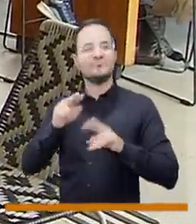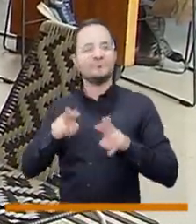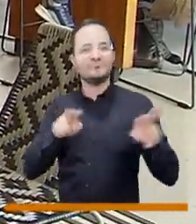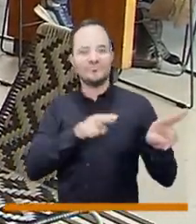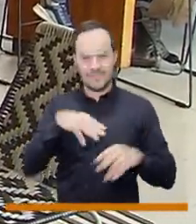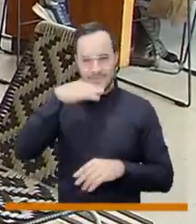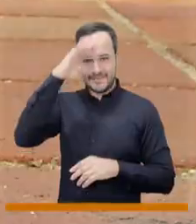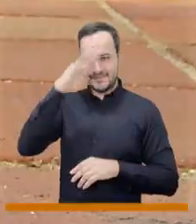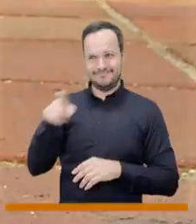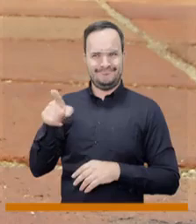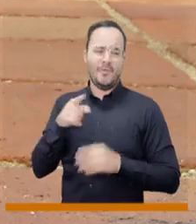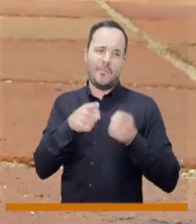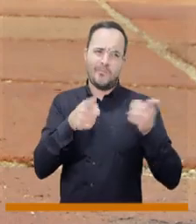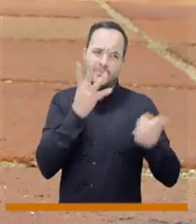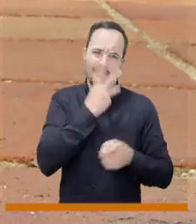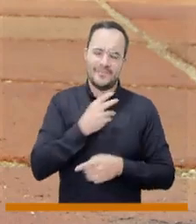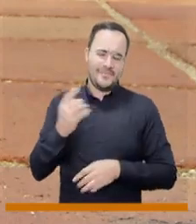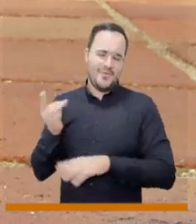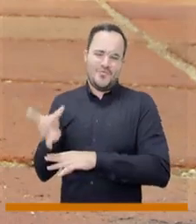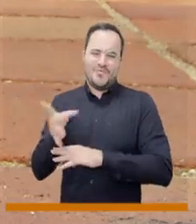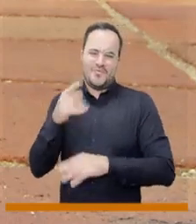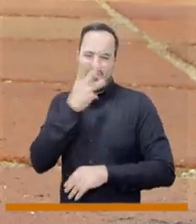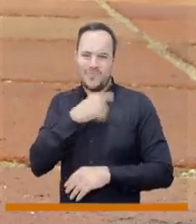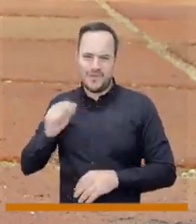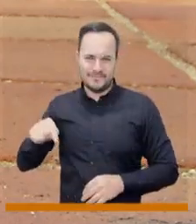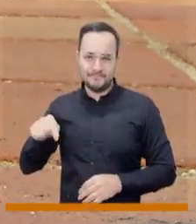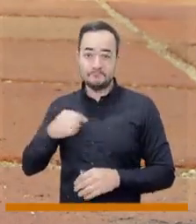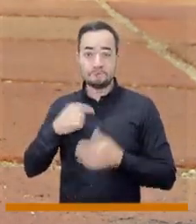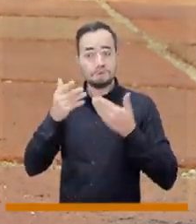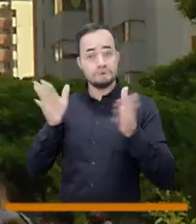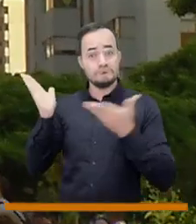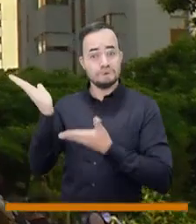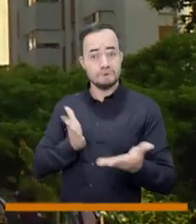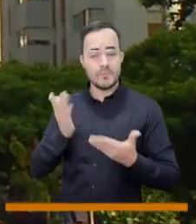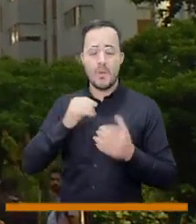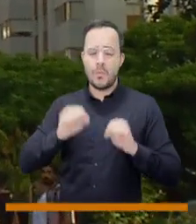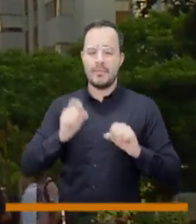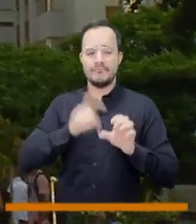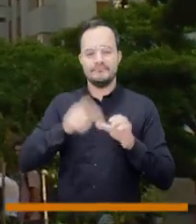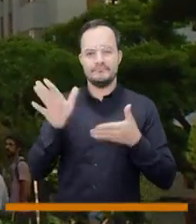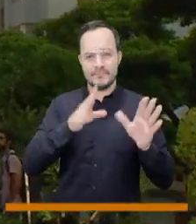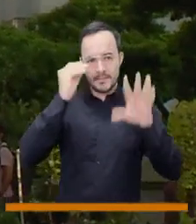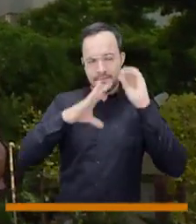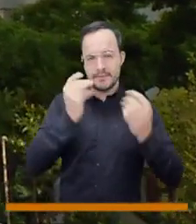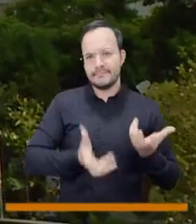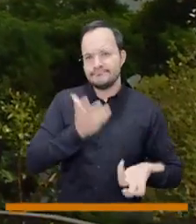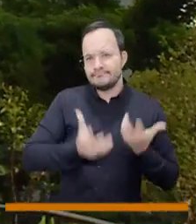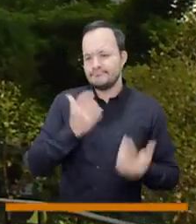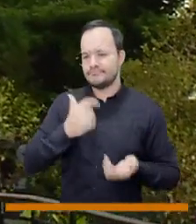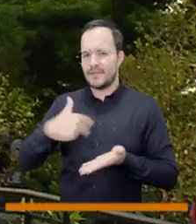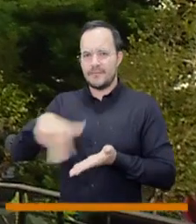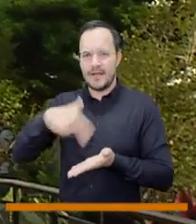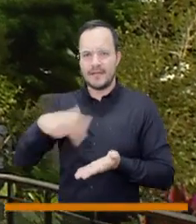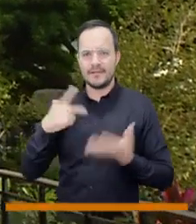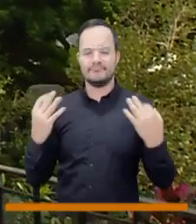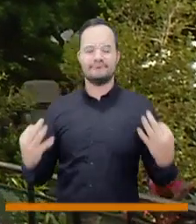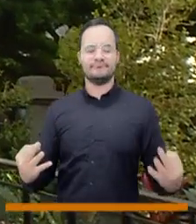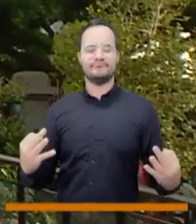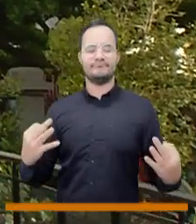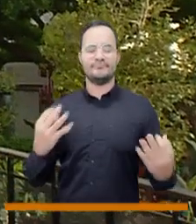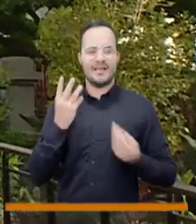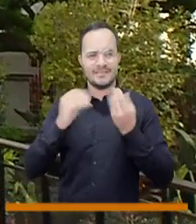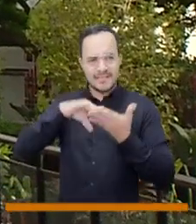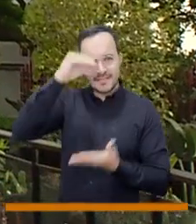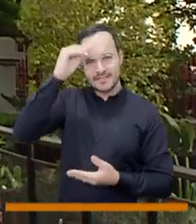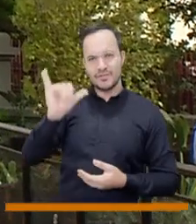las terrazas de medellín este es un espacio vuelvo les digo abierto con muchos cursos de gastronomía de baile de yoga con muchísima oferta